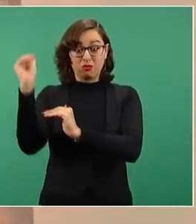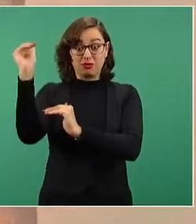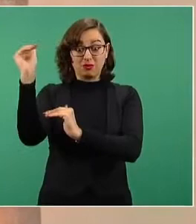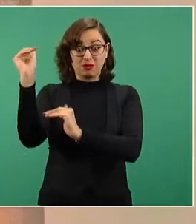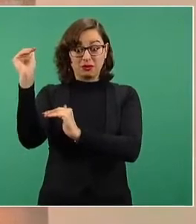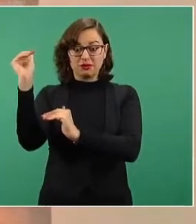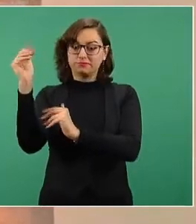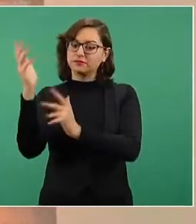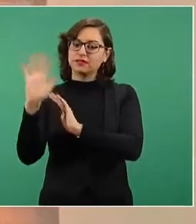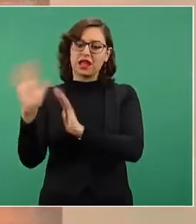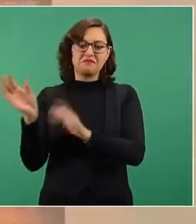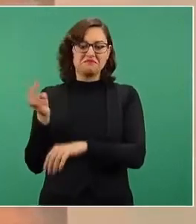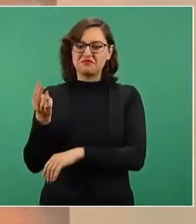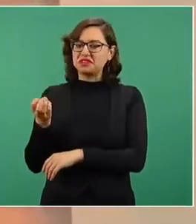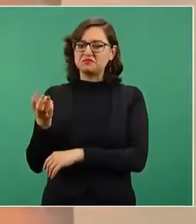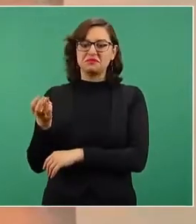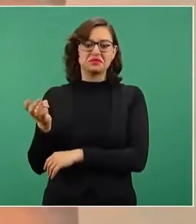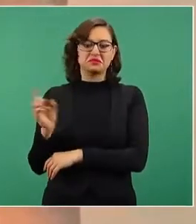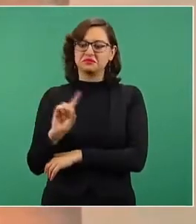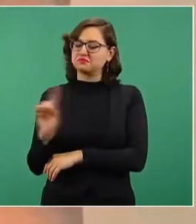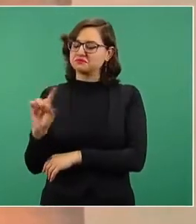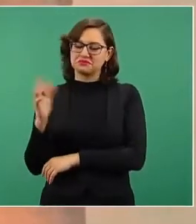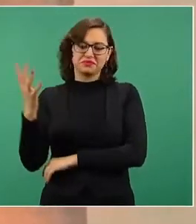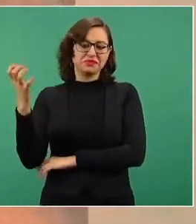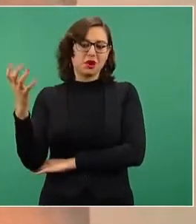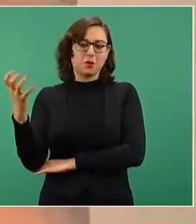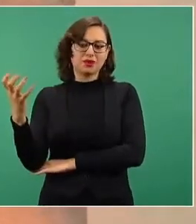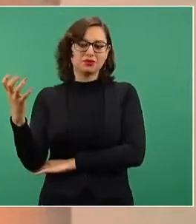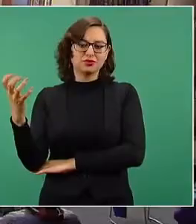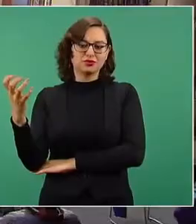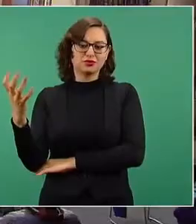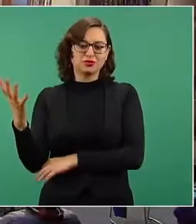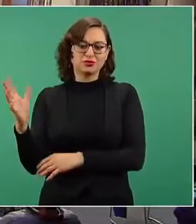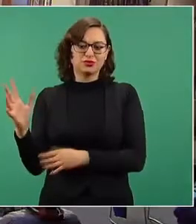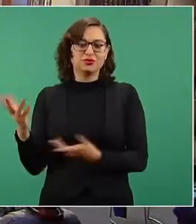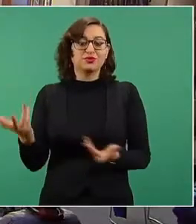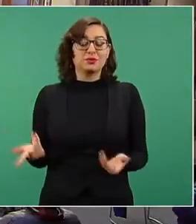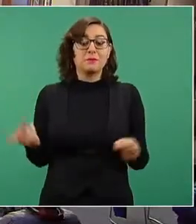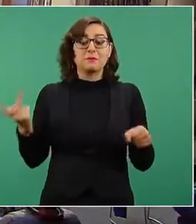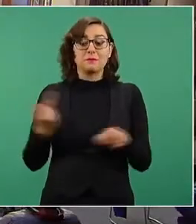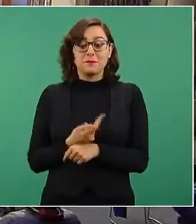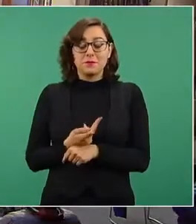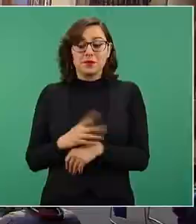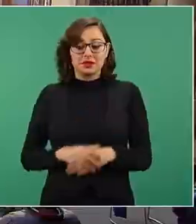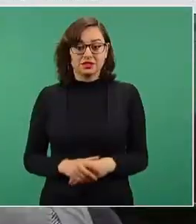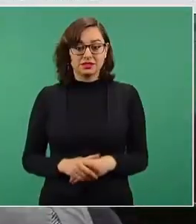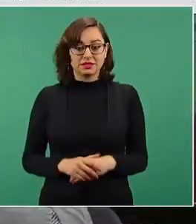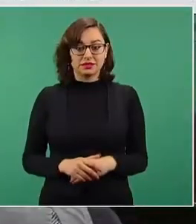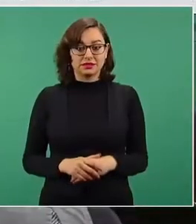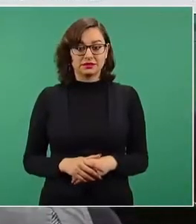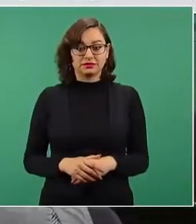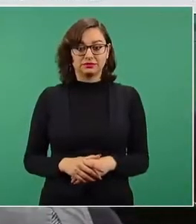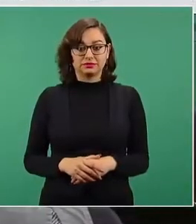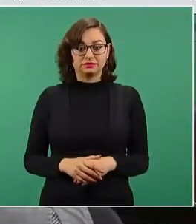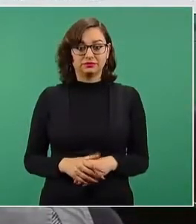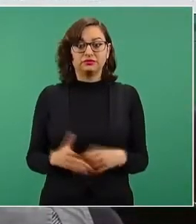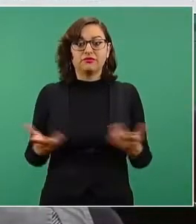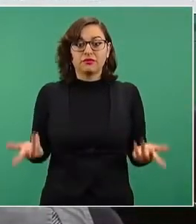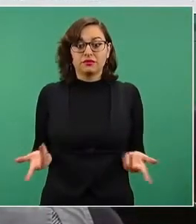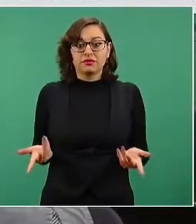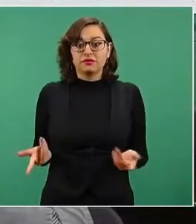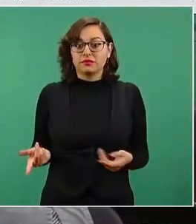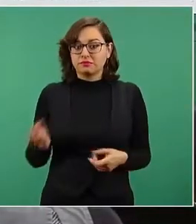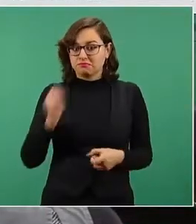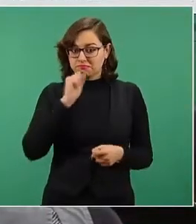cinco pesos, cinco punto veinte pesos kilowatt hora. Entonces, ¿cuánto pagaría una tienda de abarrotes por el mismo consumo que